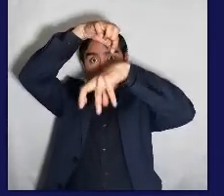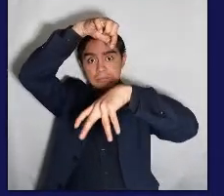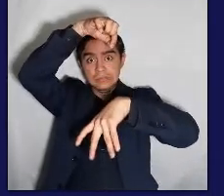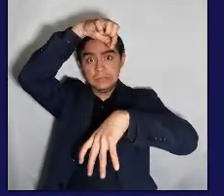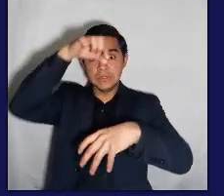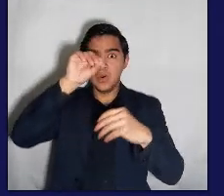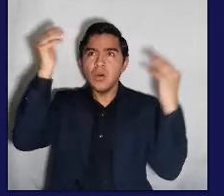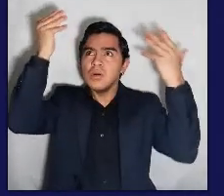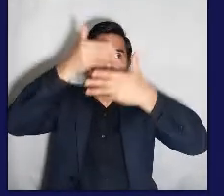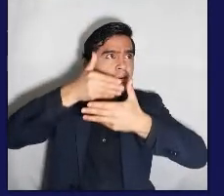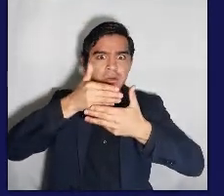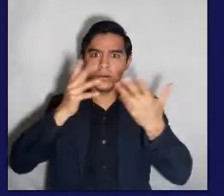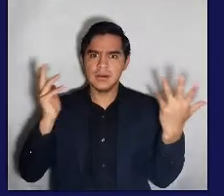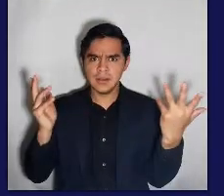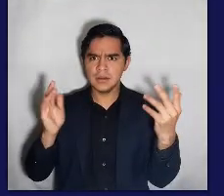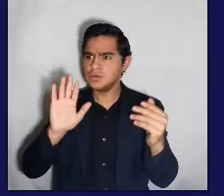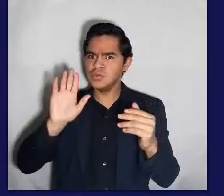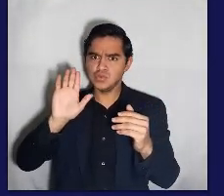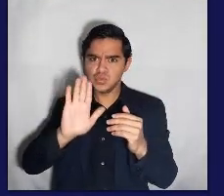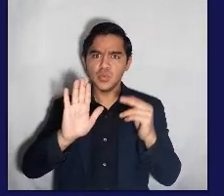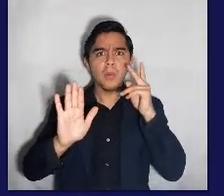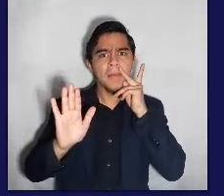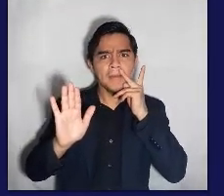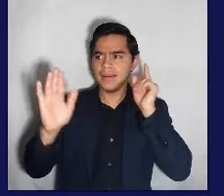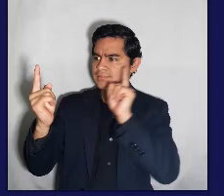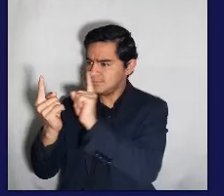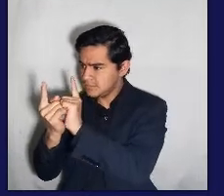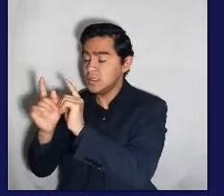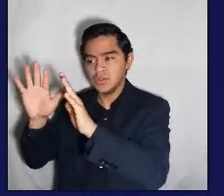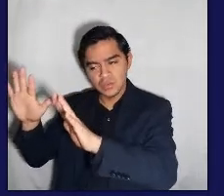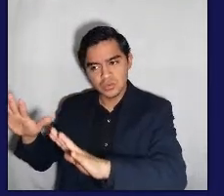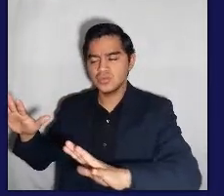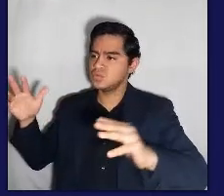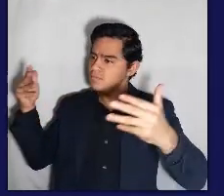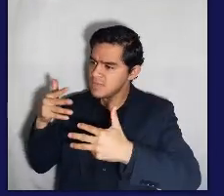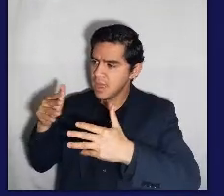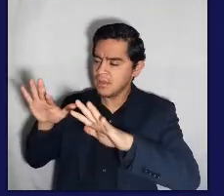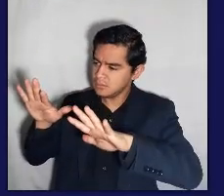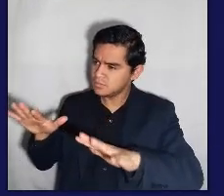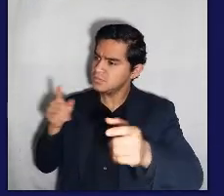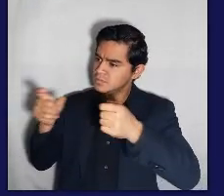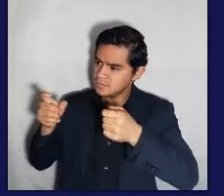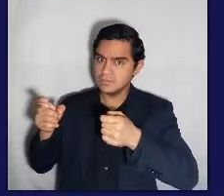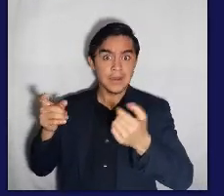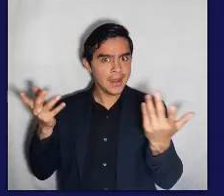pueden ser los grillos, pueden ser las arañas, puede ser la oscuridad, y su papá la ayuda a vencer este miedo, esto